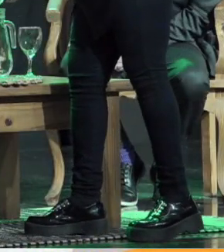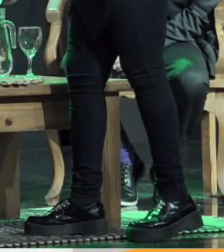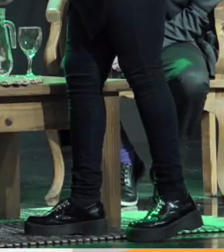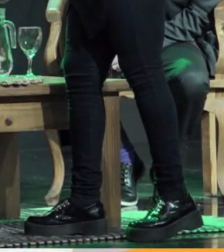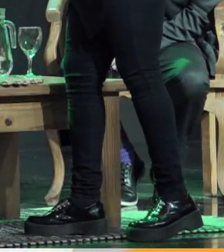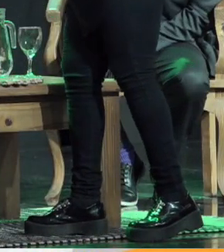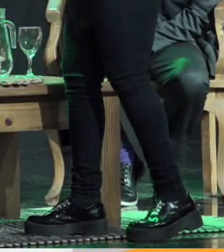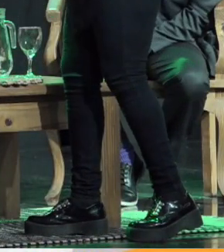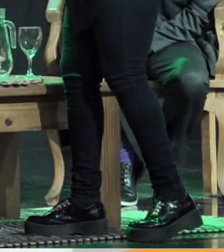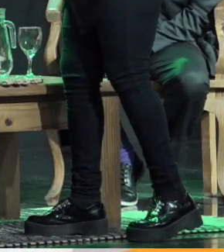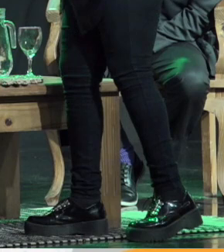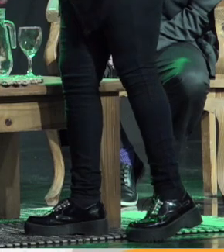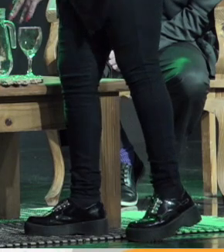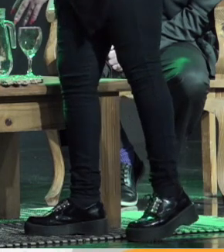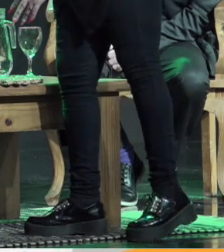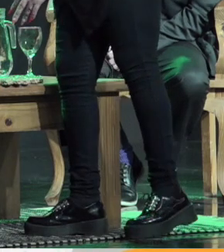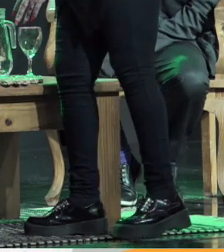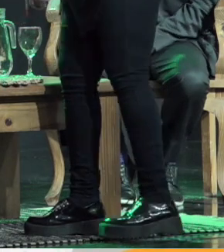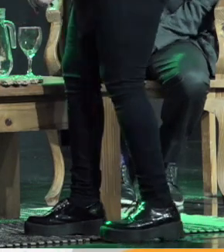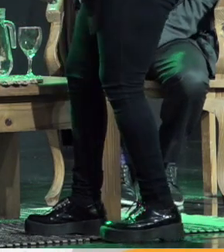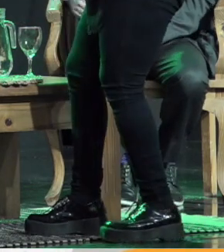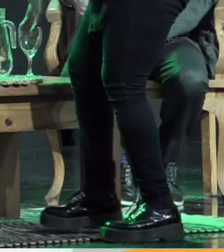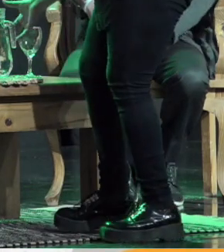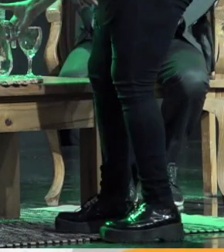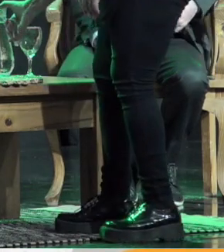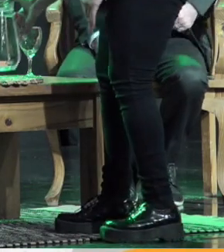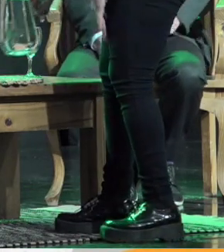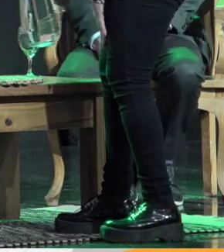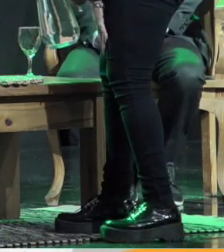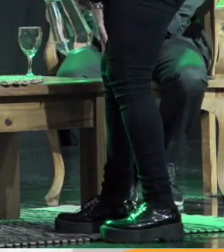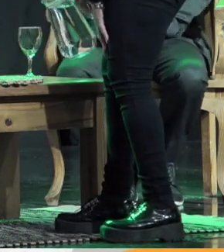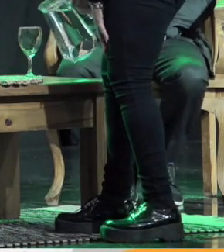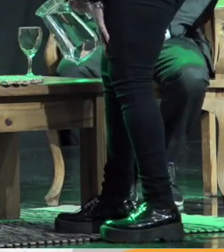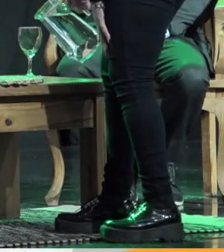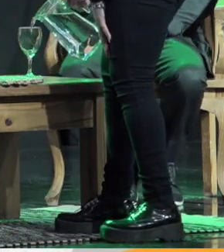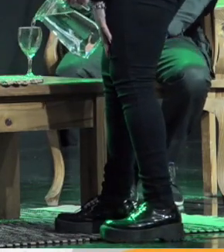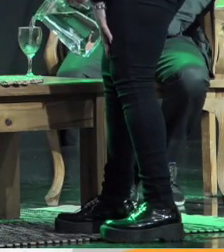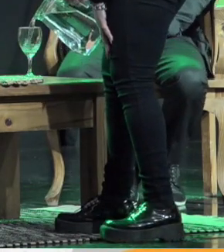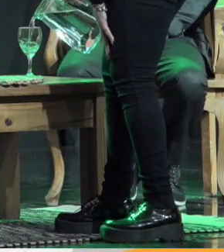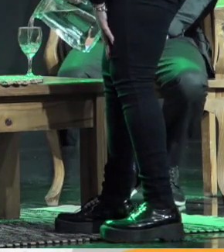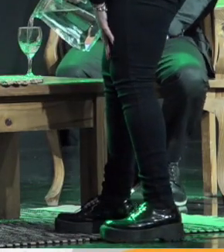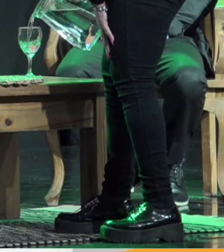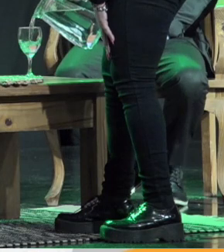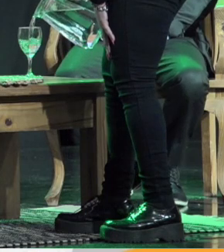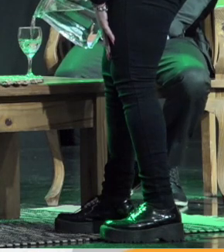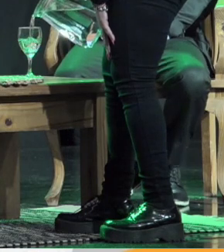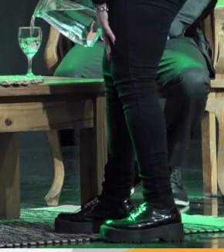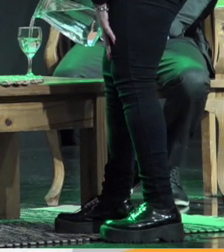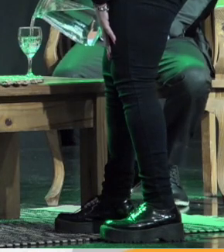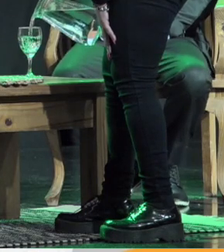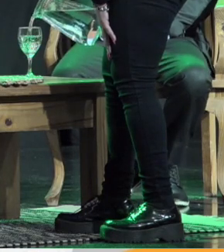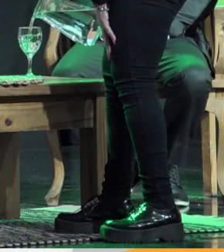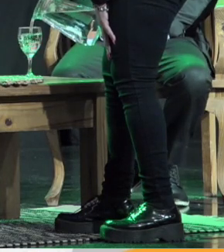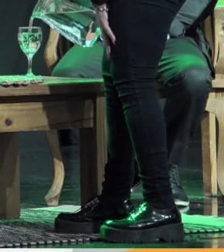señor Moreno Macnach Facundo Gabriel él es subdirector de asuntos jurídicos de la Secretaría de